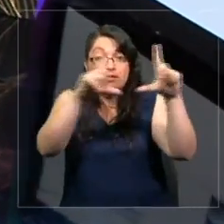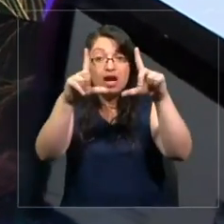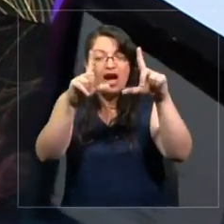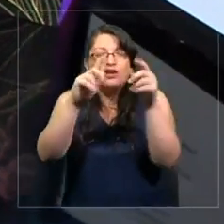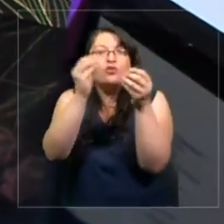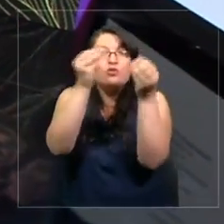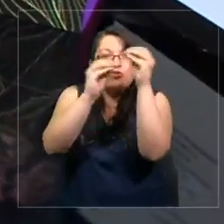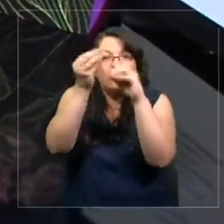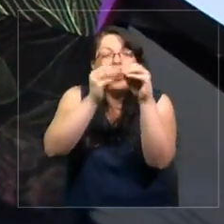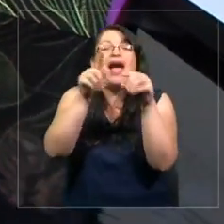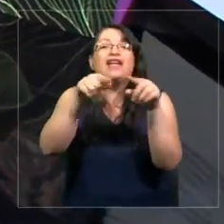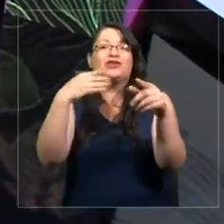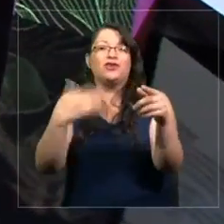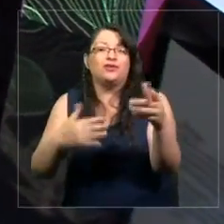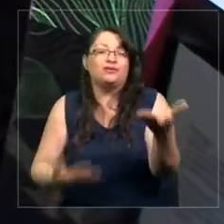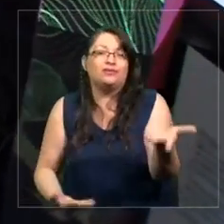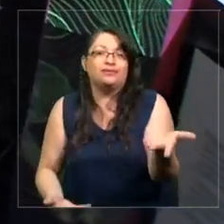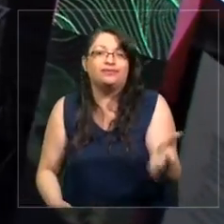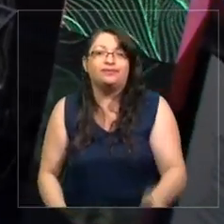nos importa.